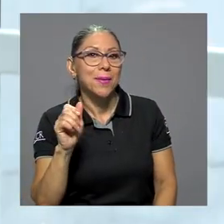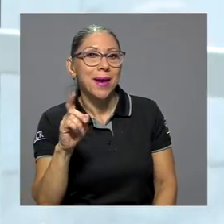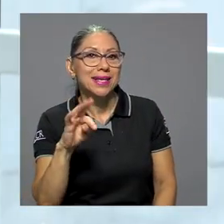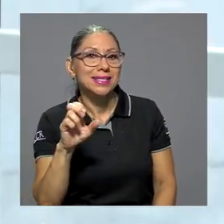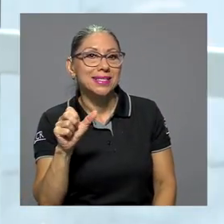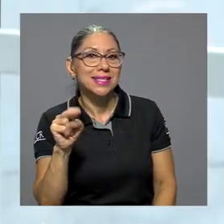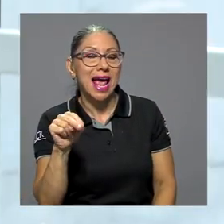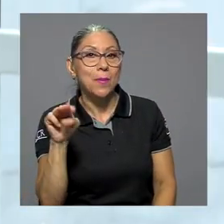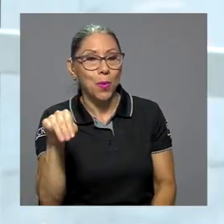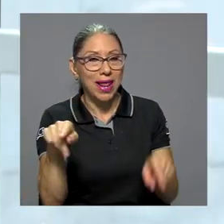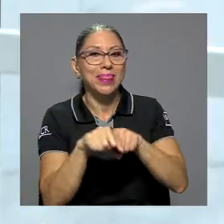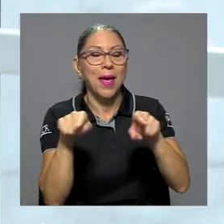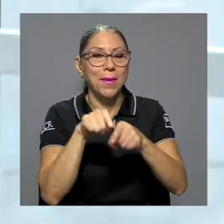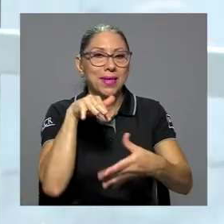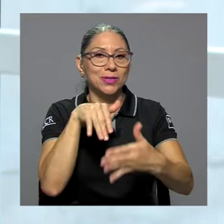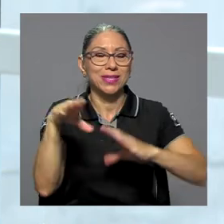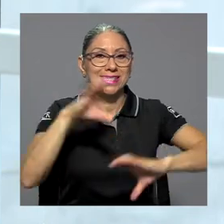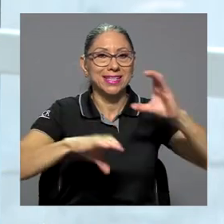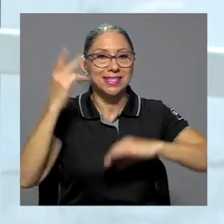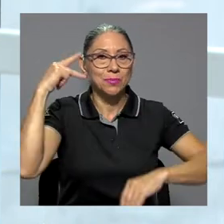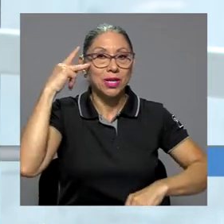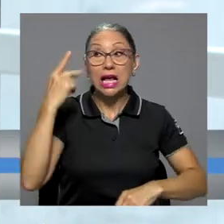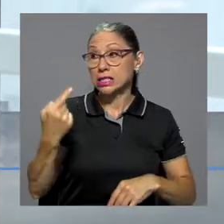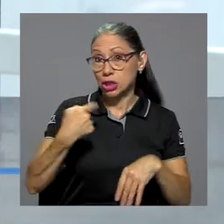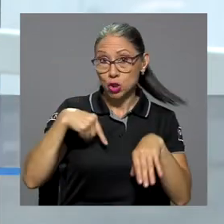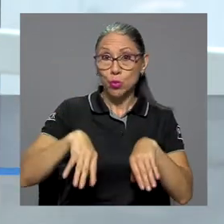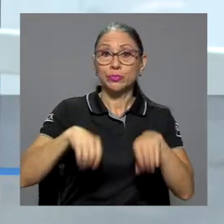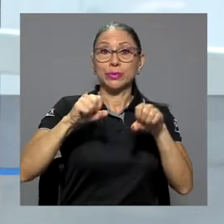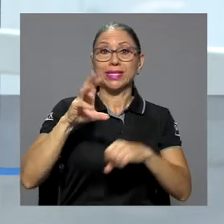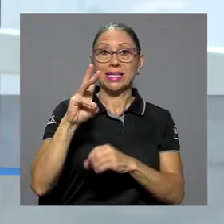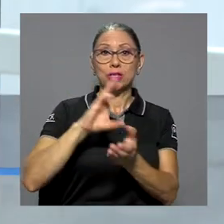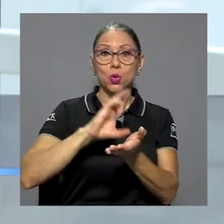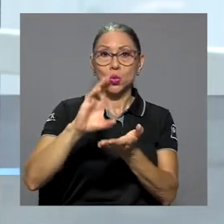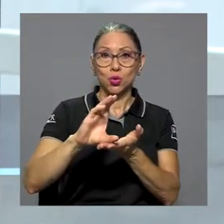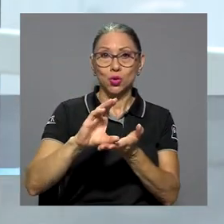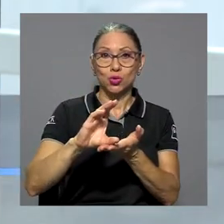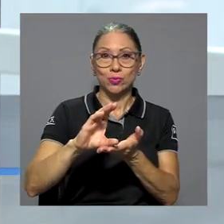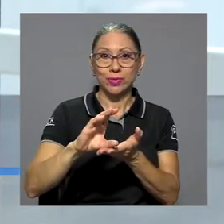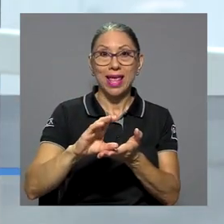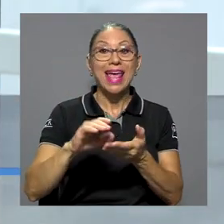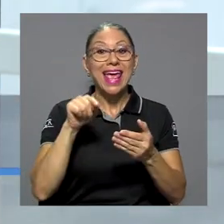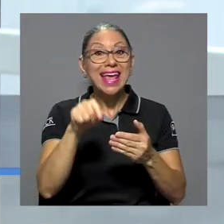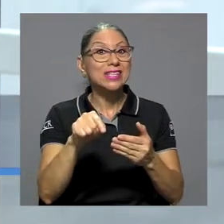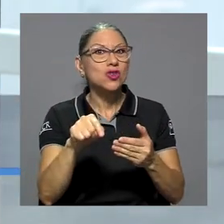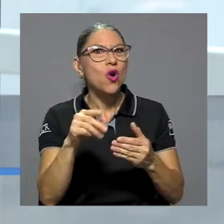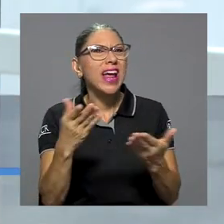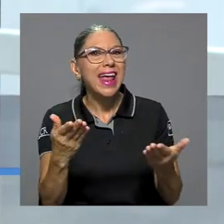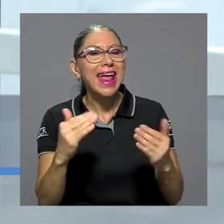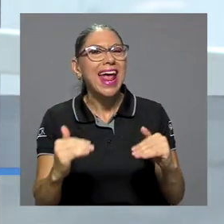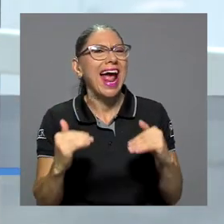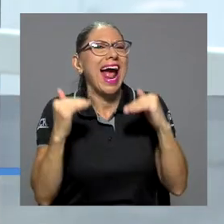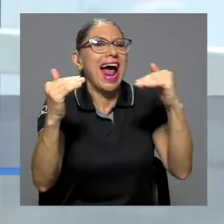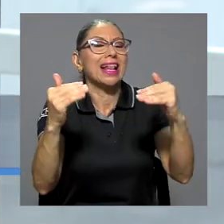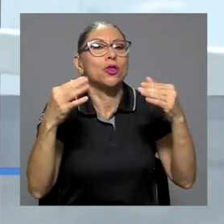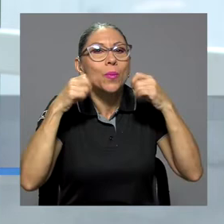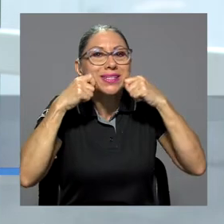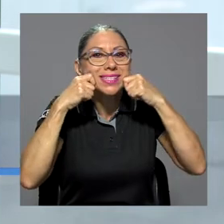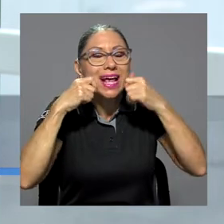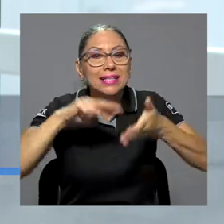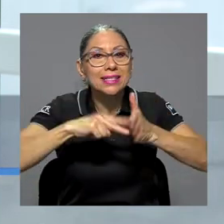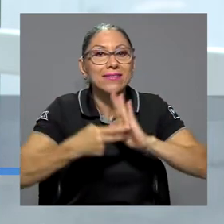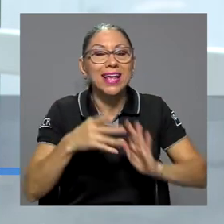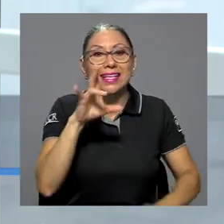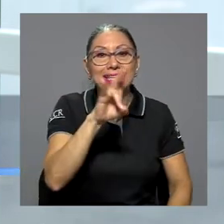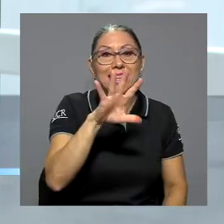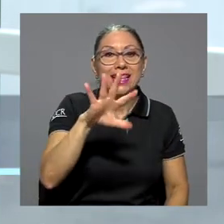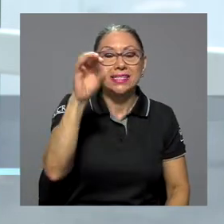también estudiante de Ciencias Políticas. Estoy llevando seis cursos y en la modalidad de alto presencial, eso significa que son 75